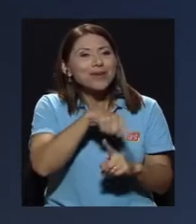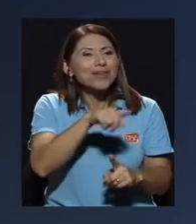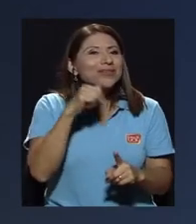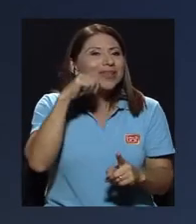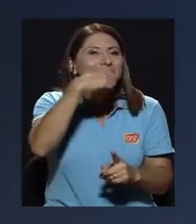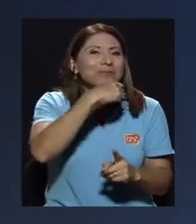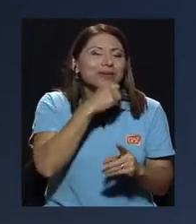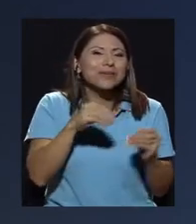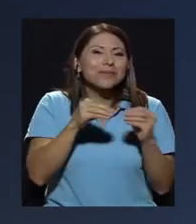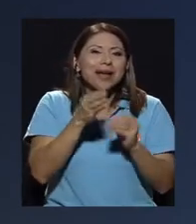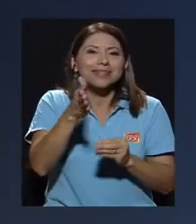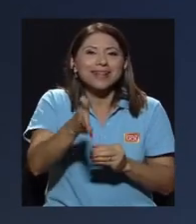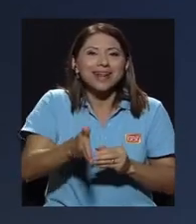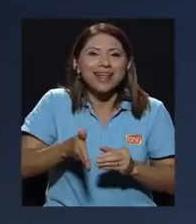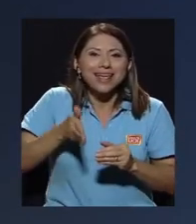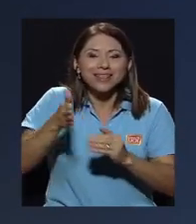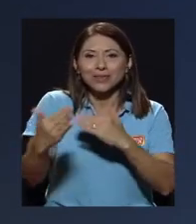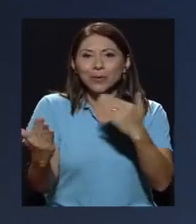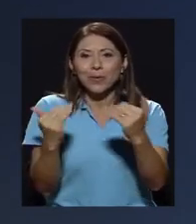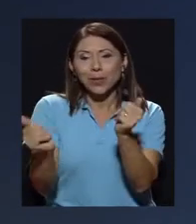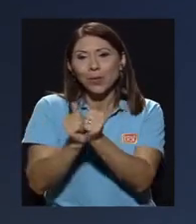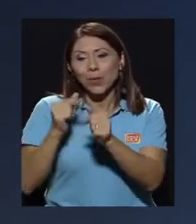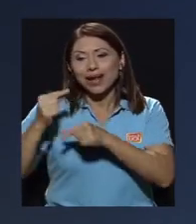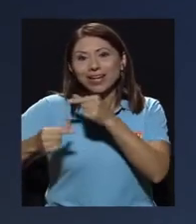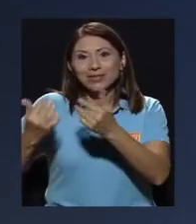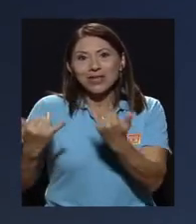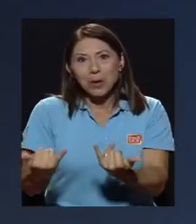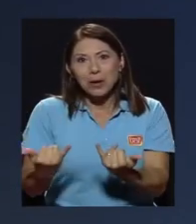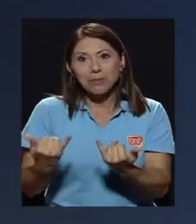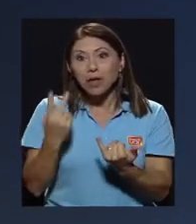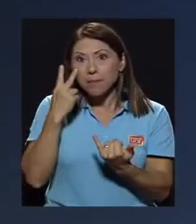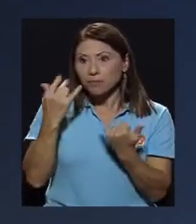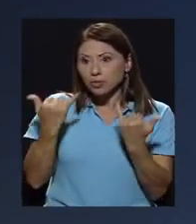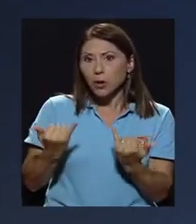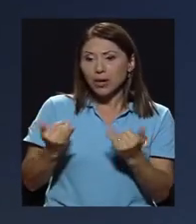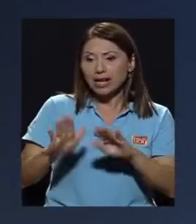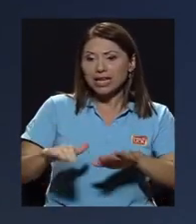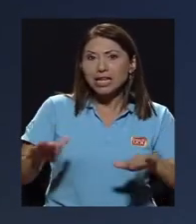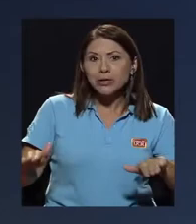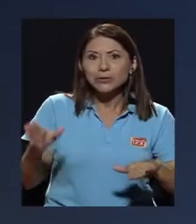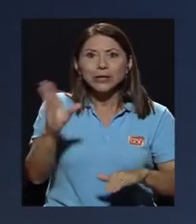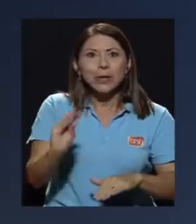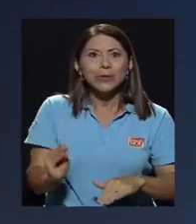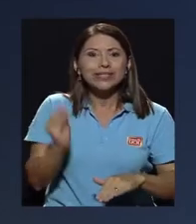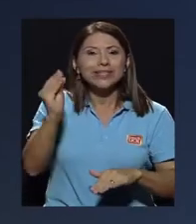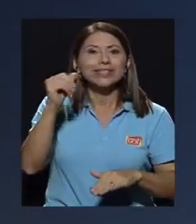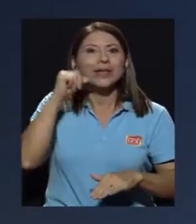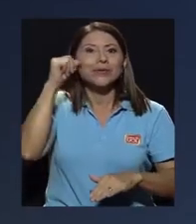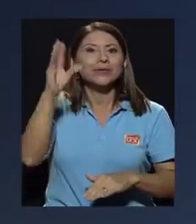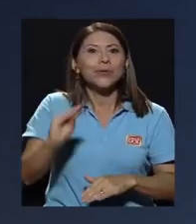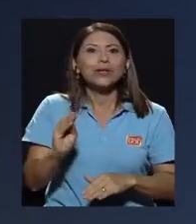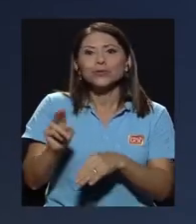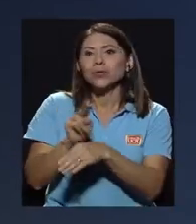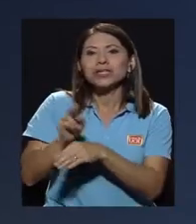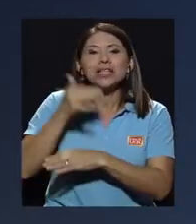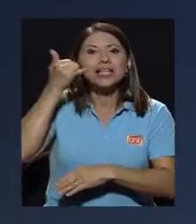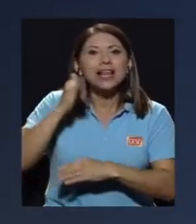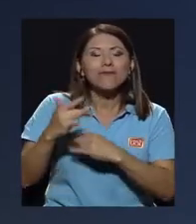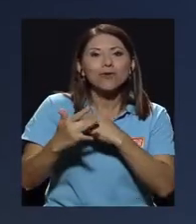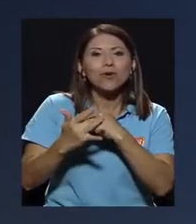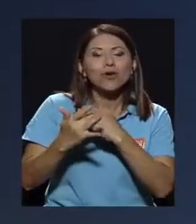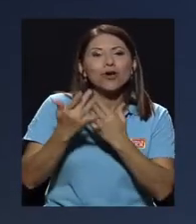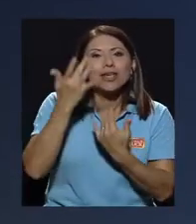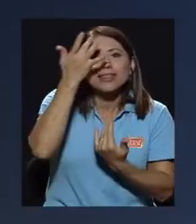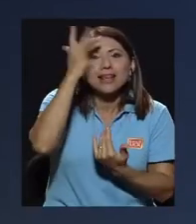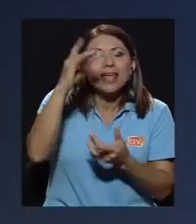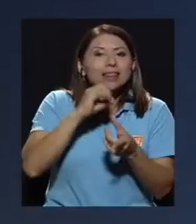generaciones de ahora, ¿verdad? Ya vemos niños, adolescentes y adultos jóvenes que ya utilizan un teléfono inteligente, utilizar una